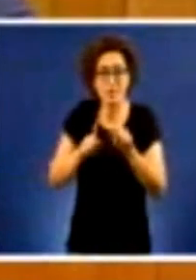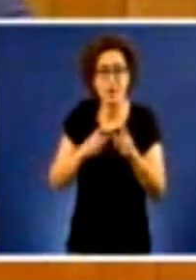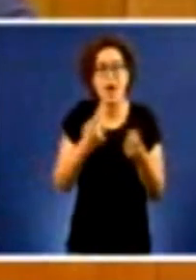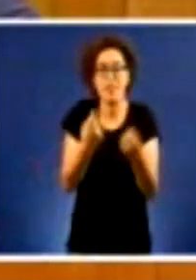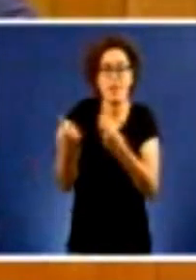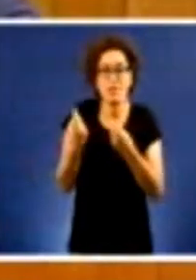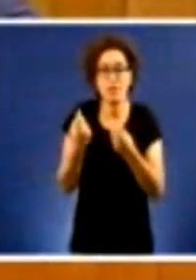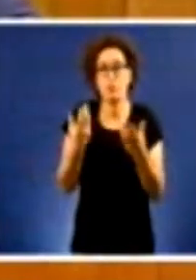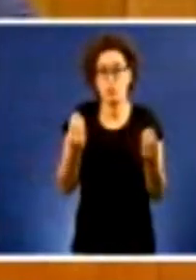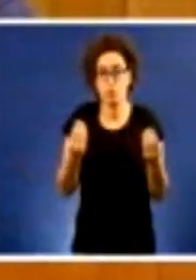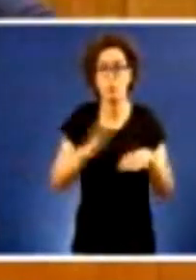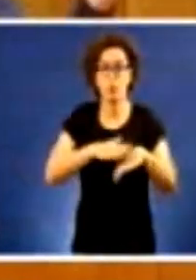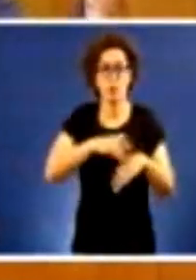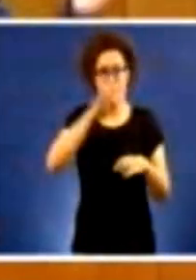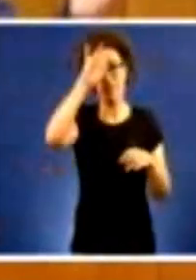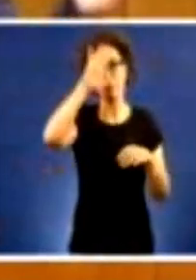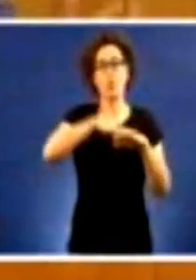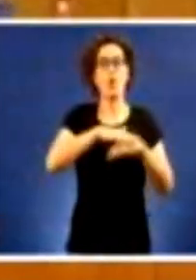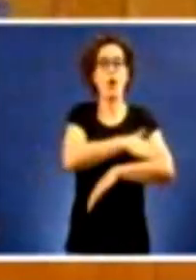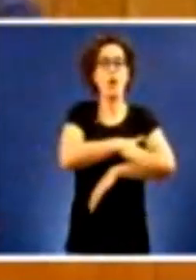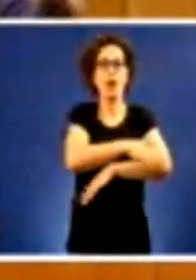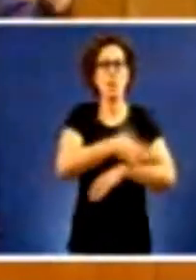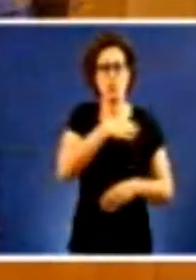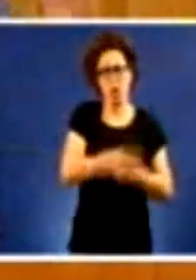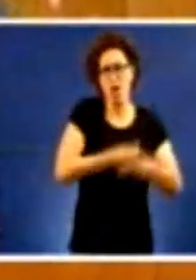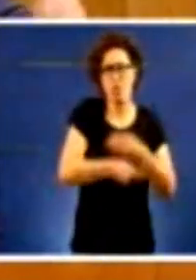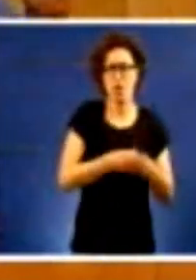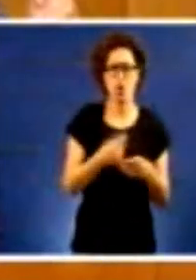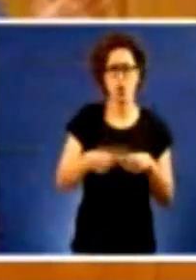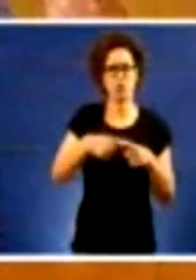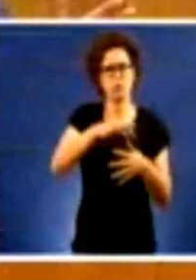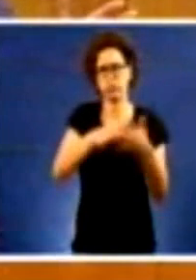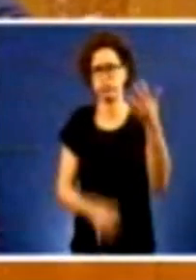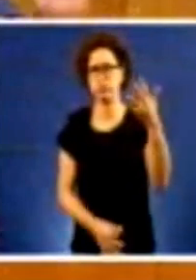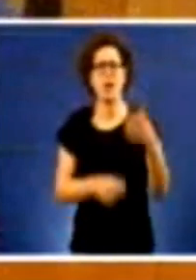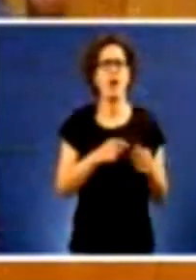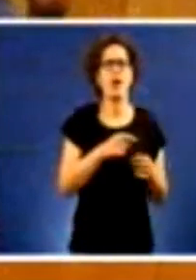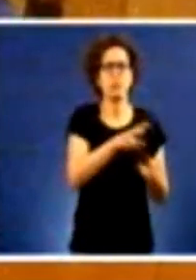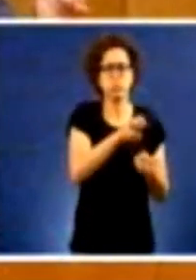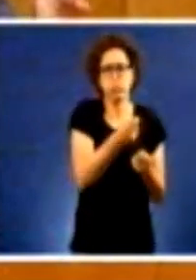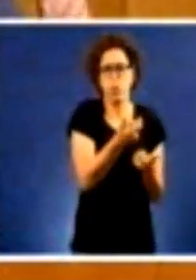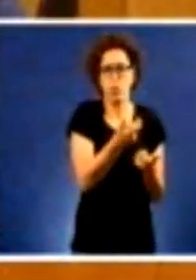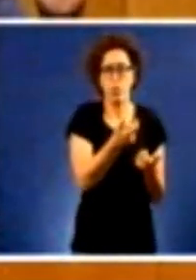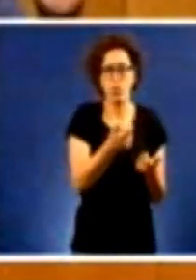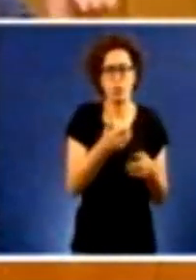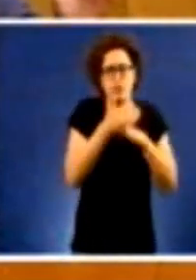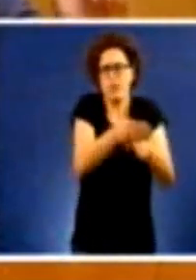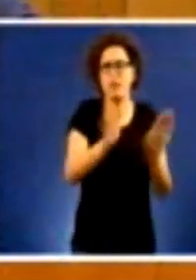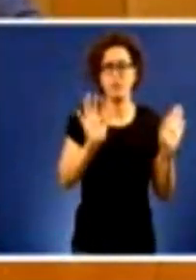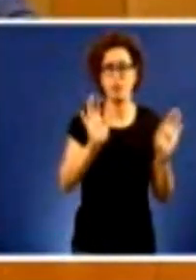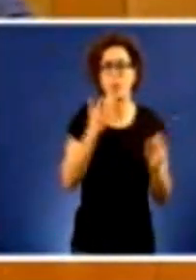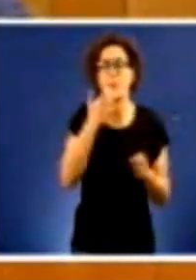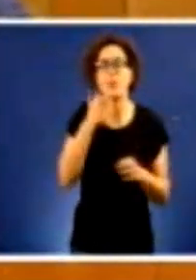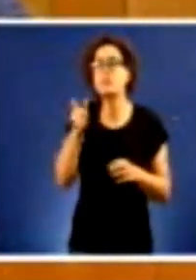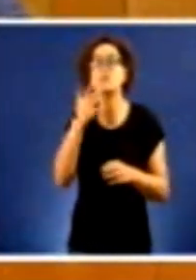tremendo é que o goberno diga facemos máis con menos e que o que facemos nos chega e a que non lle chegue alá a súa vida que se